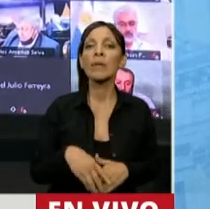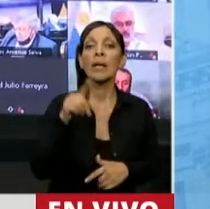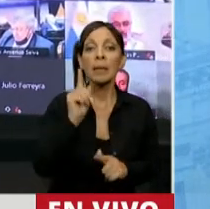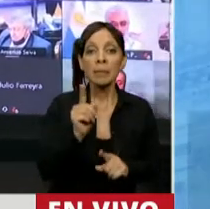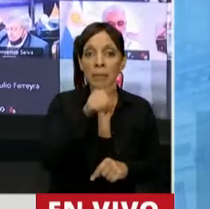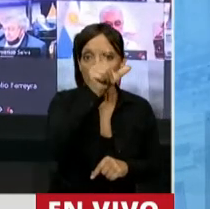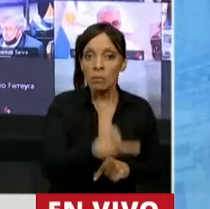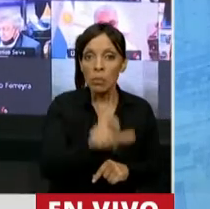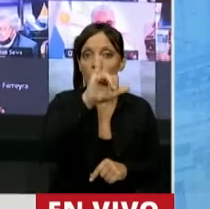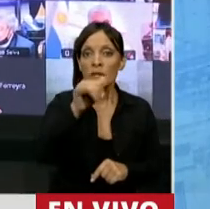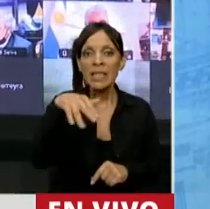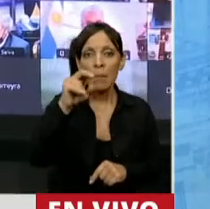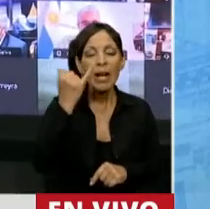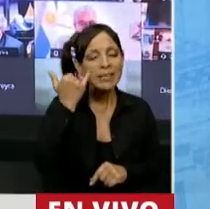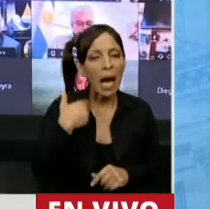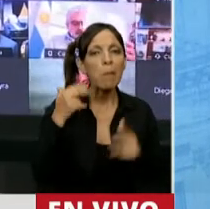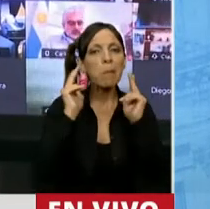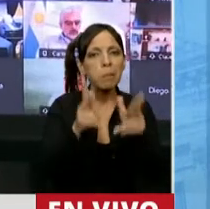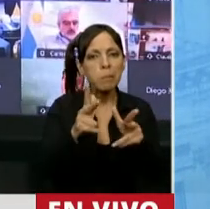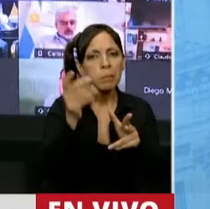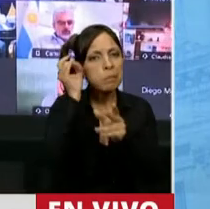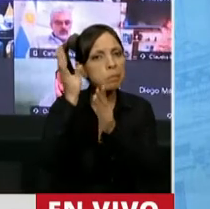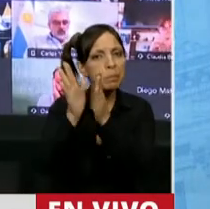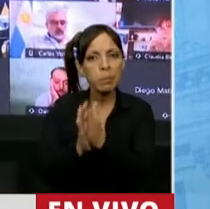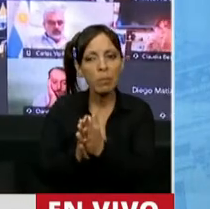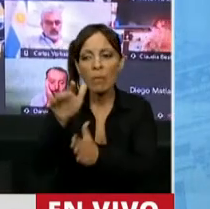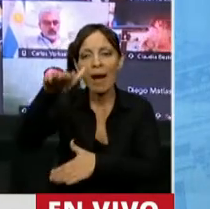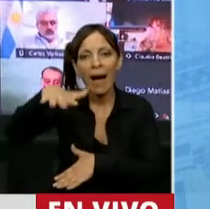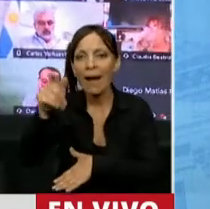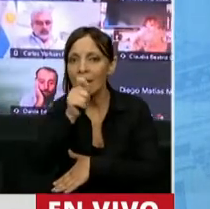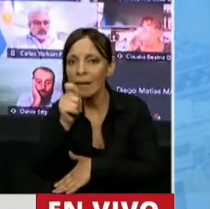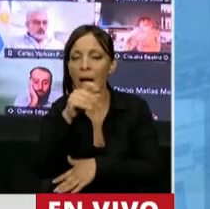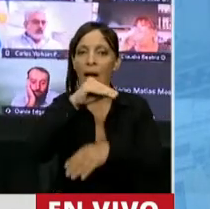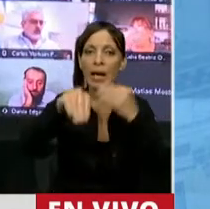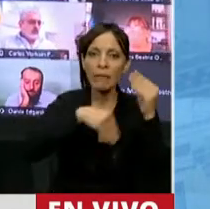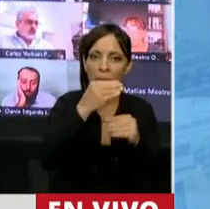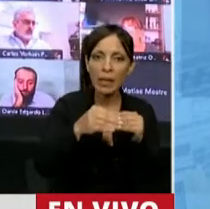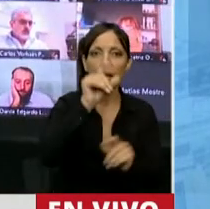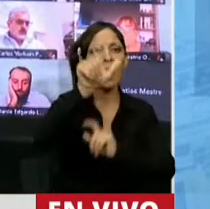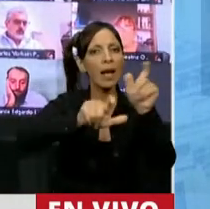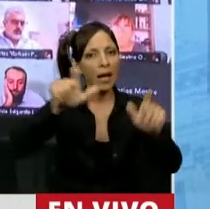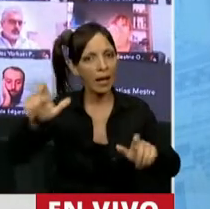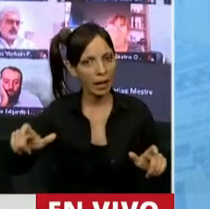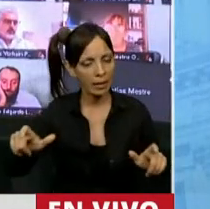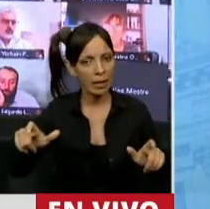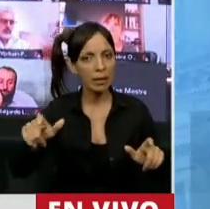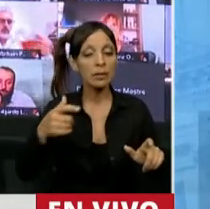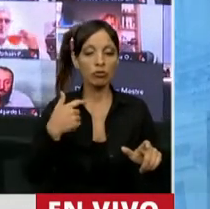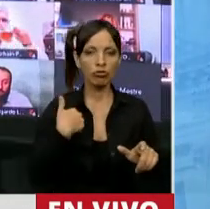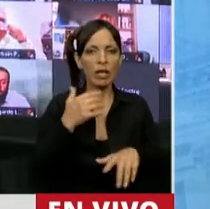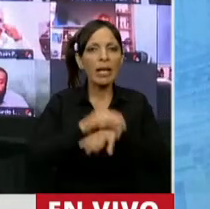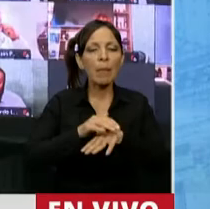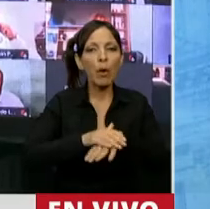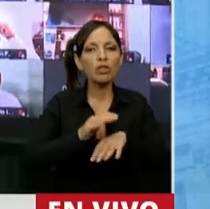él ha pedido disculpas a la niña, a la familia y a la comunidad como responsable de esta